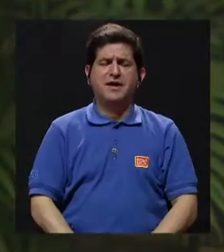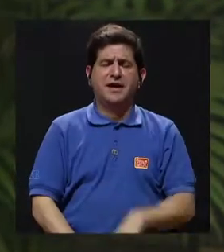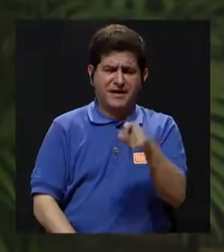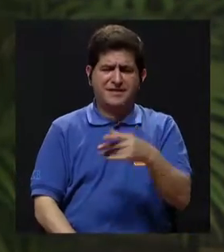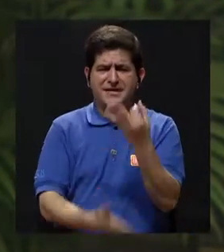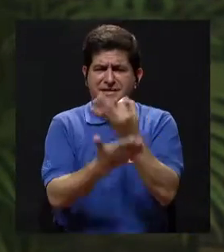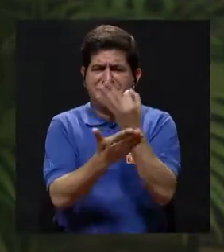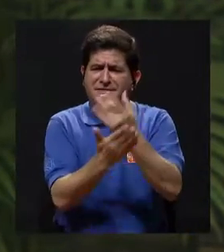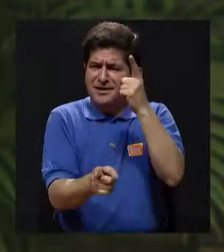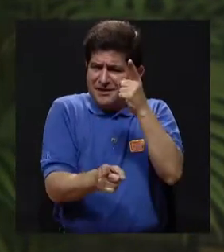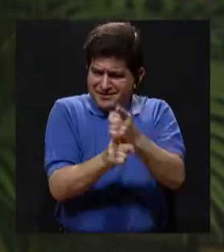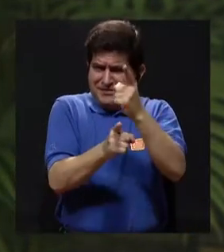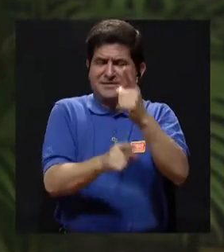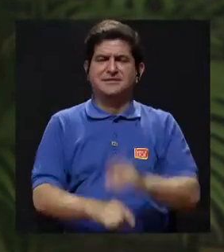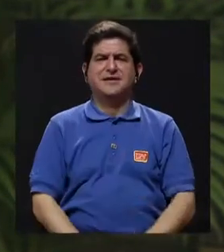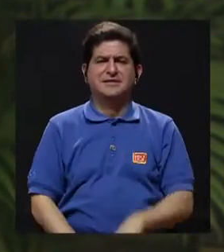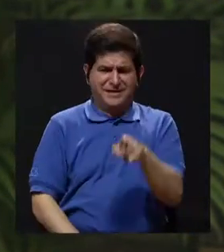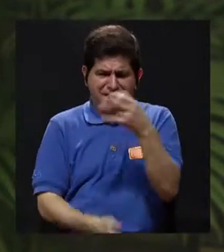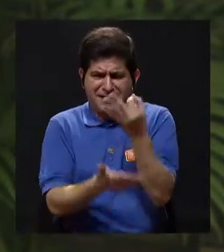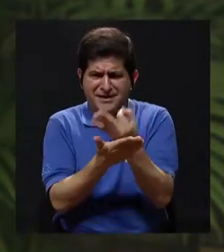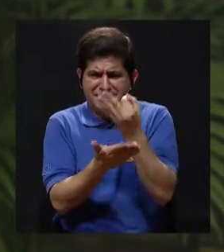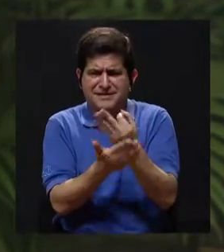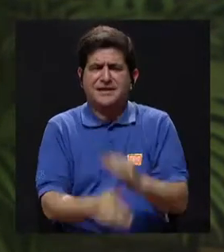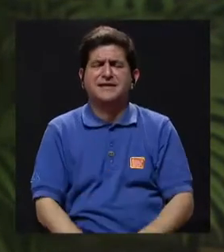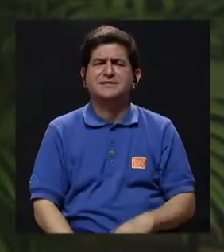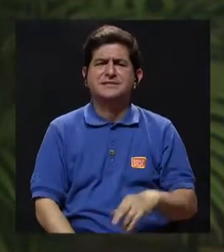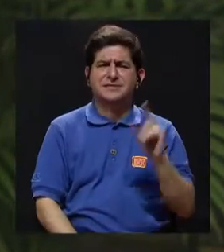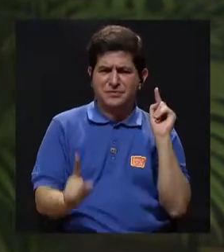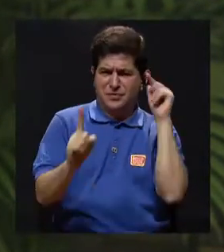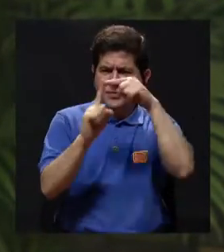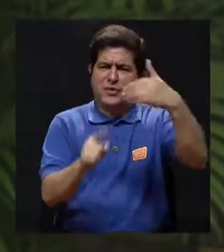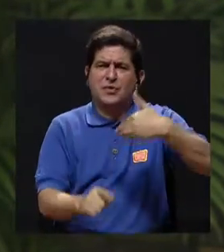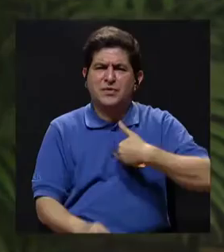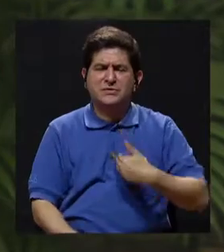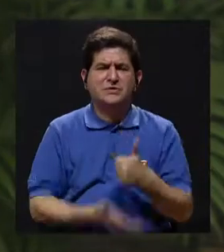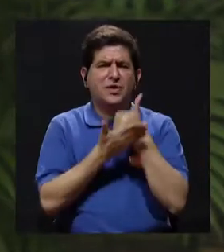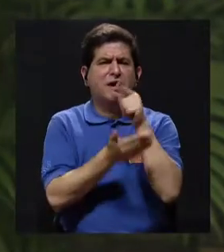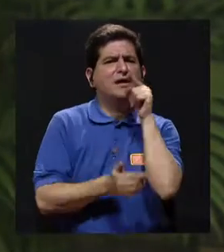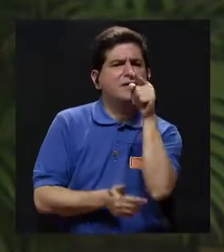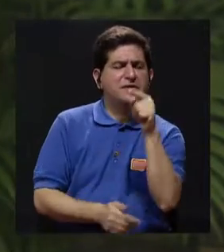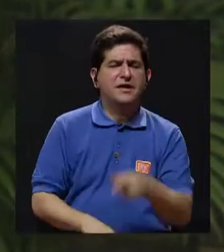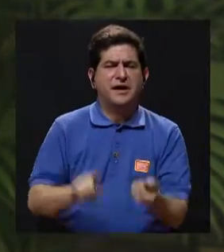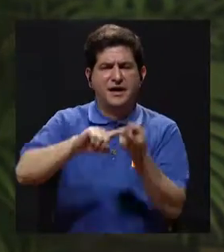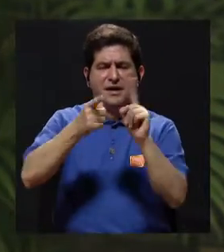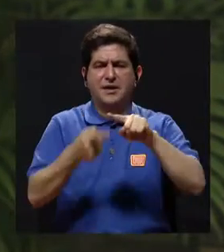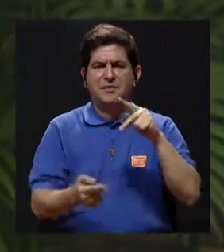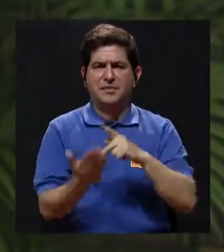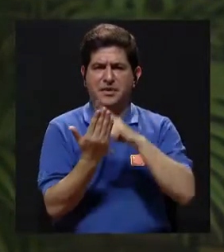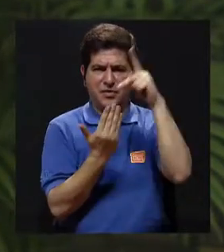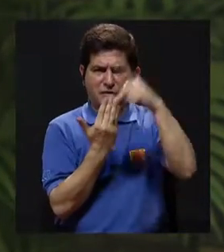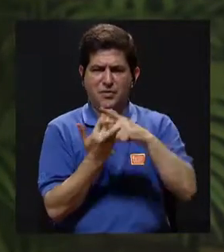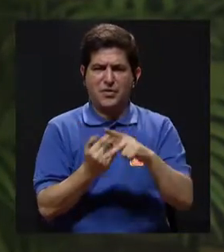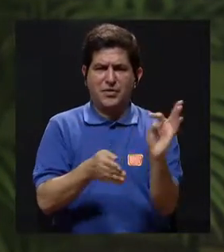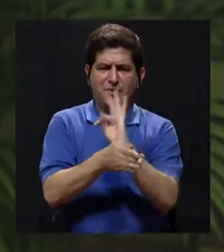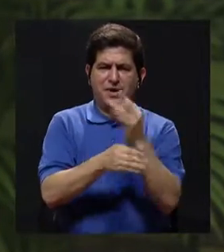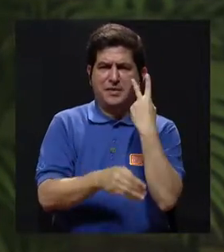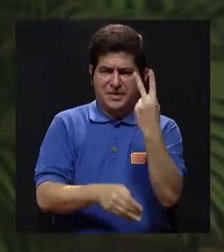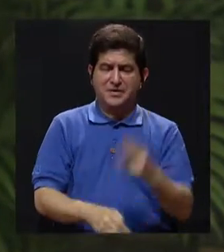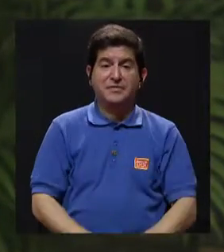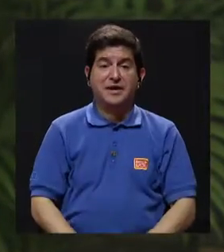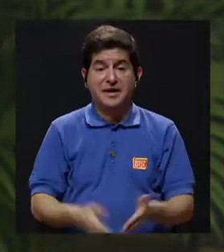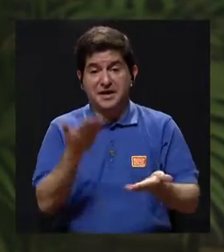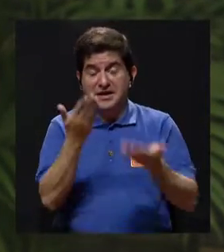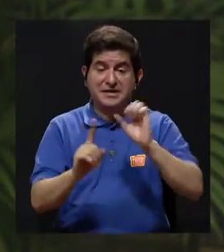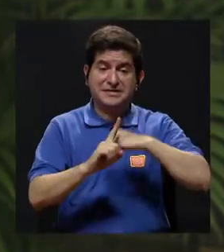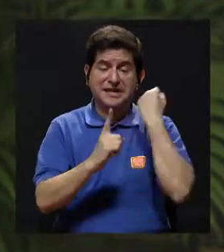sobre esas finanzas saludables, cómo tener esas finanzas con propósito, cómo poder ayudarle a usted, amigo televidente que está pasando